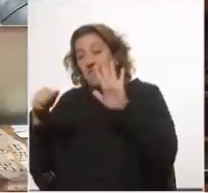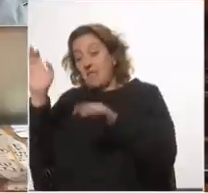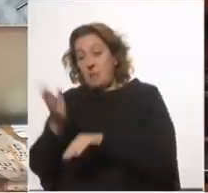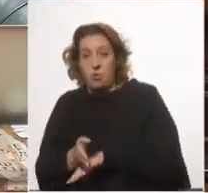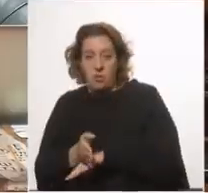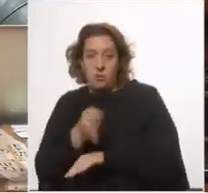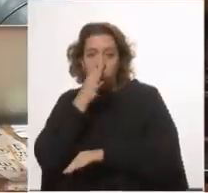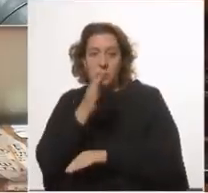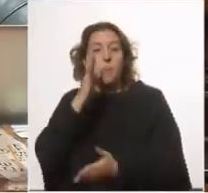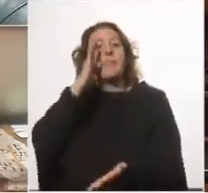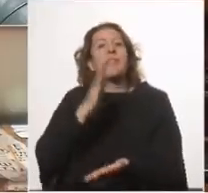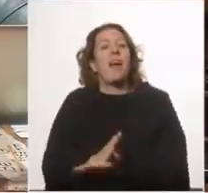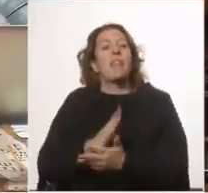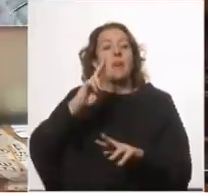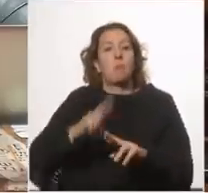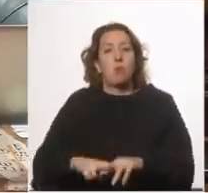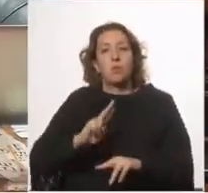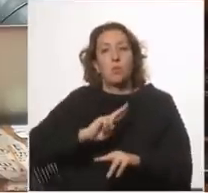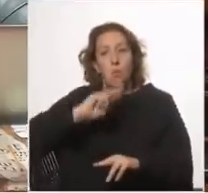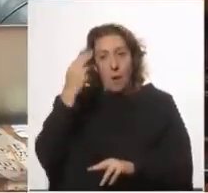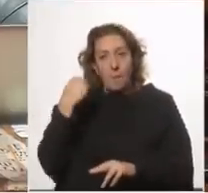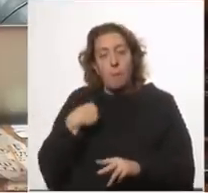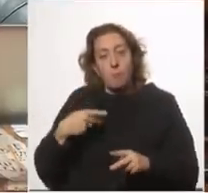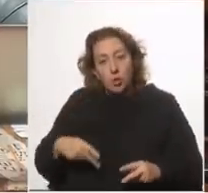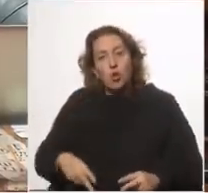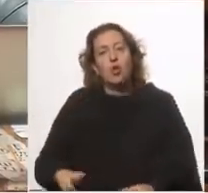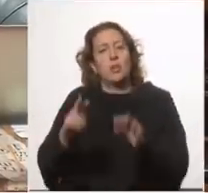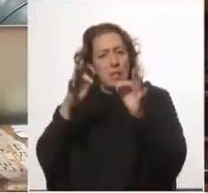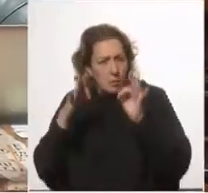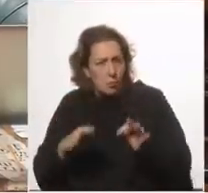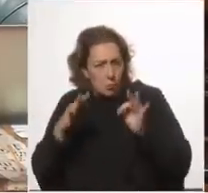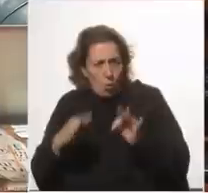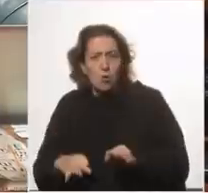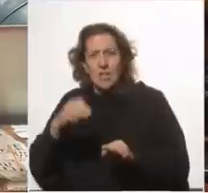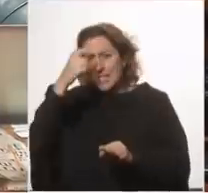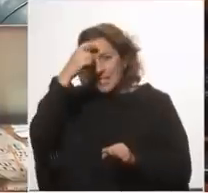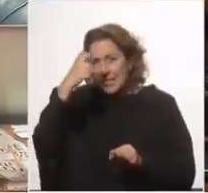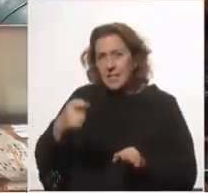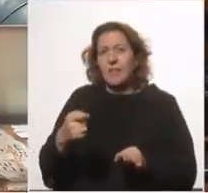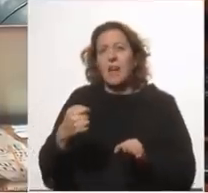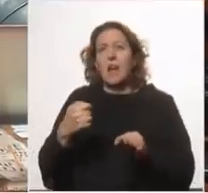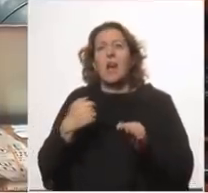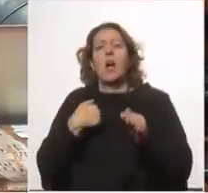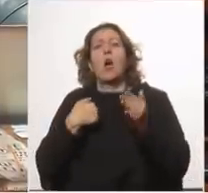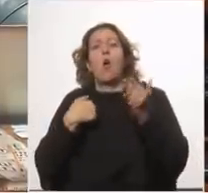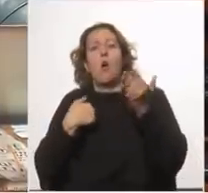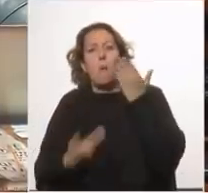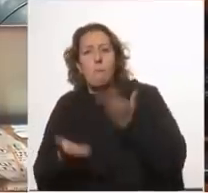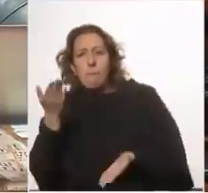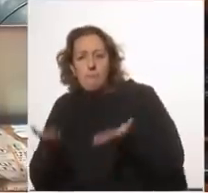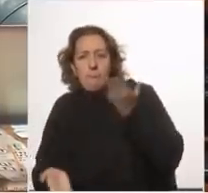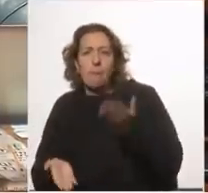que la mitad de las muertes en Uruguay por metodologías rigurosas científicas comparadas con países fueron